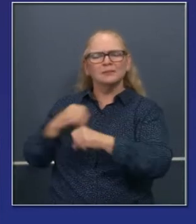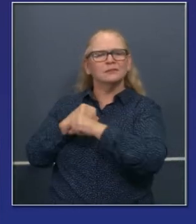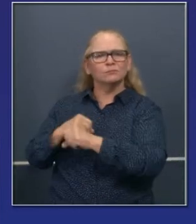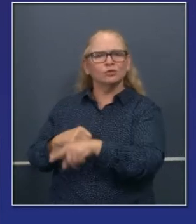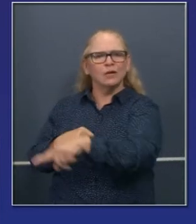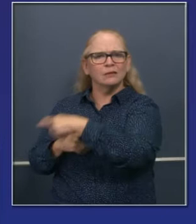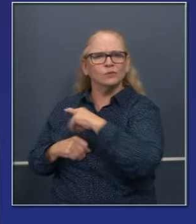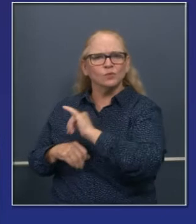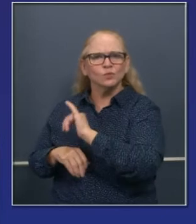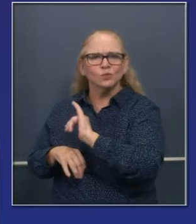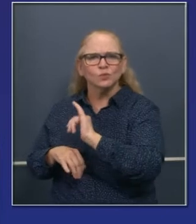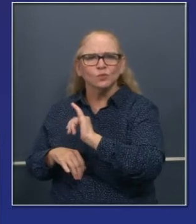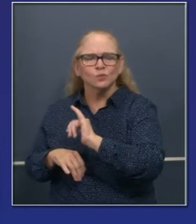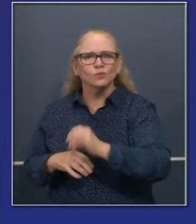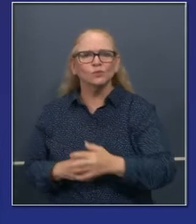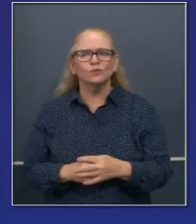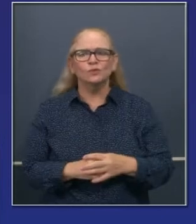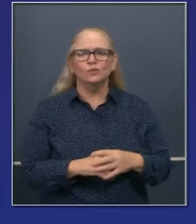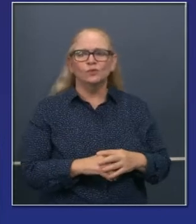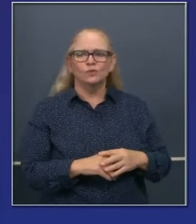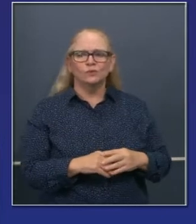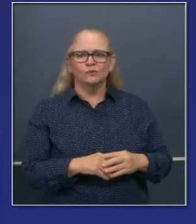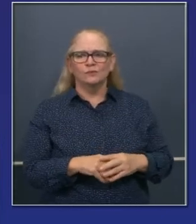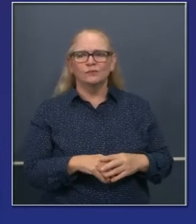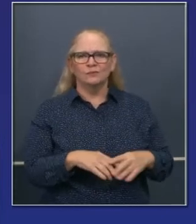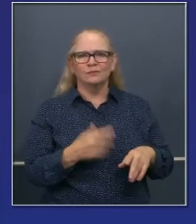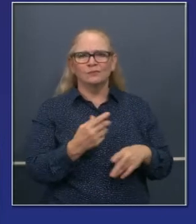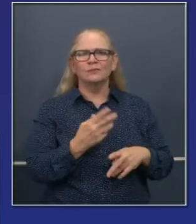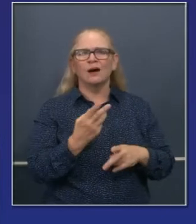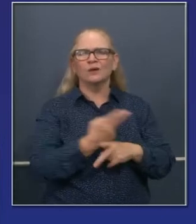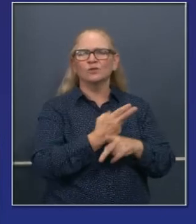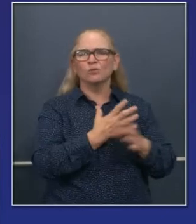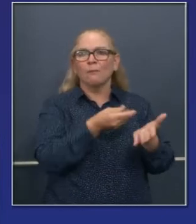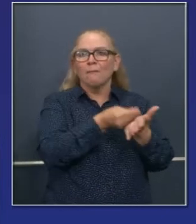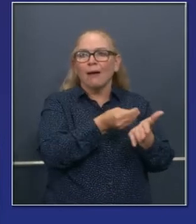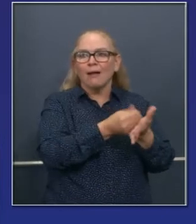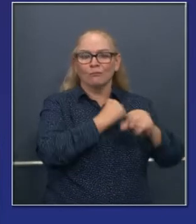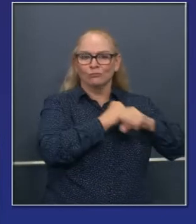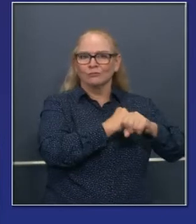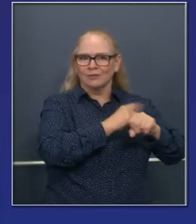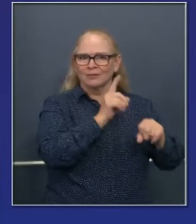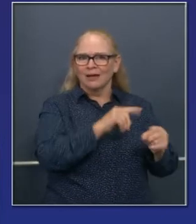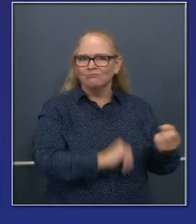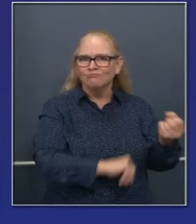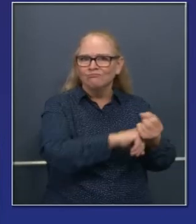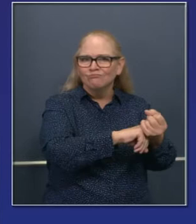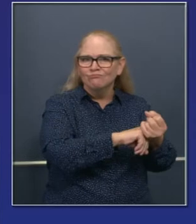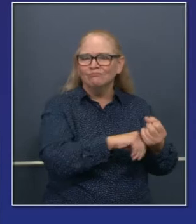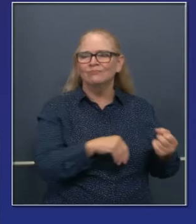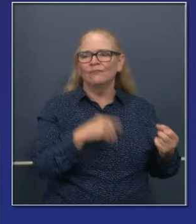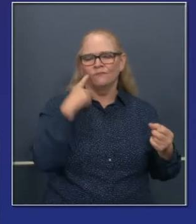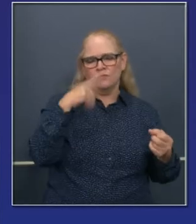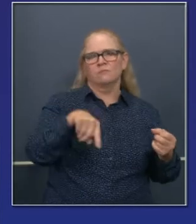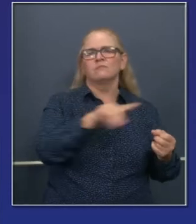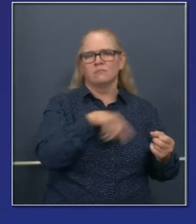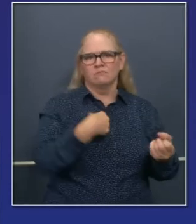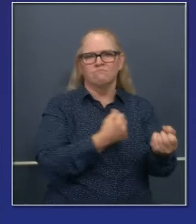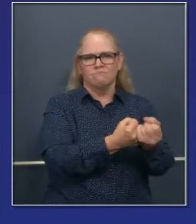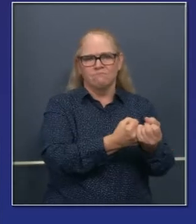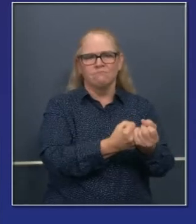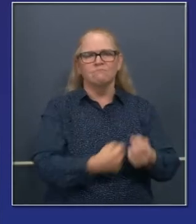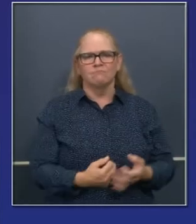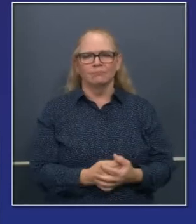hemos presentado hace unos cuantos meses en California. California puede ser líder en este espacio y creemos que